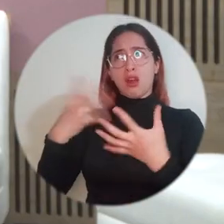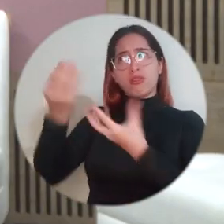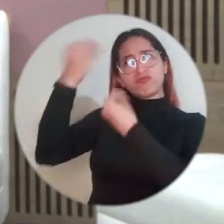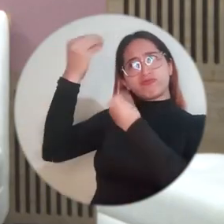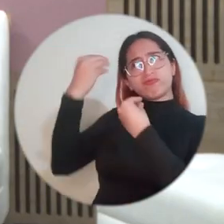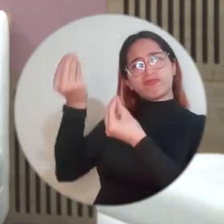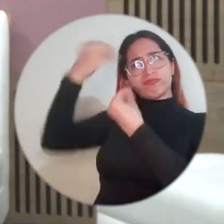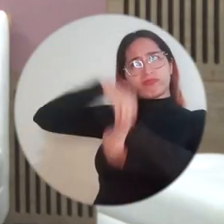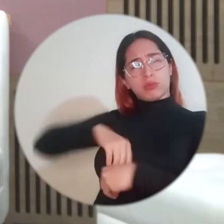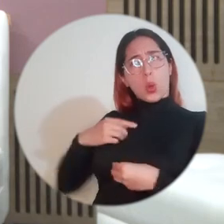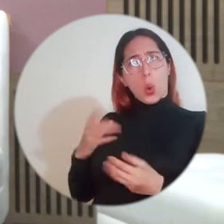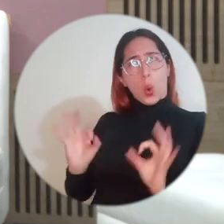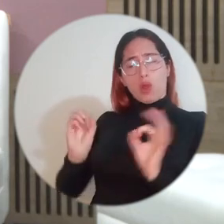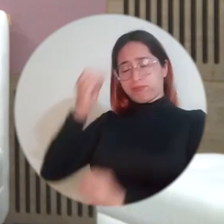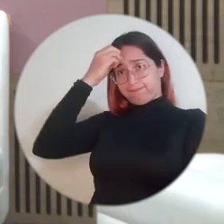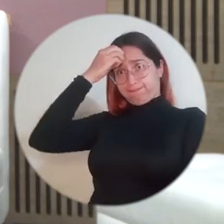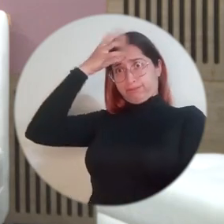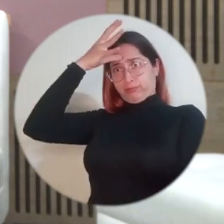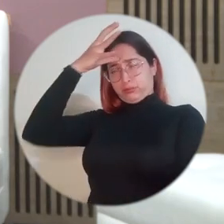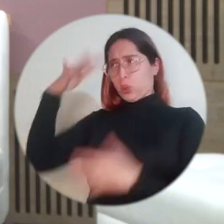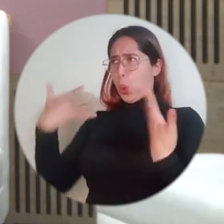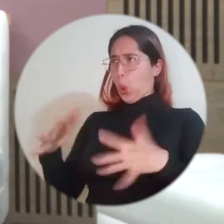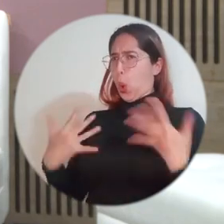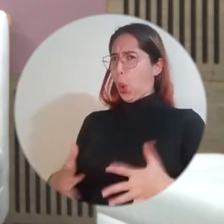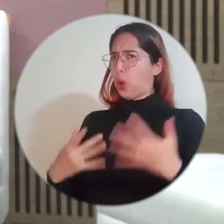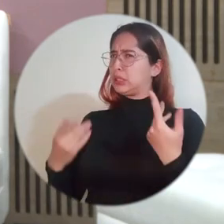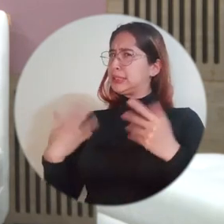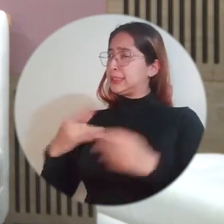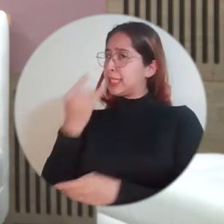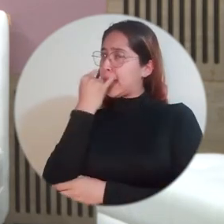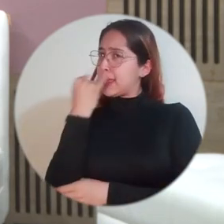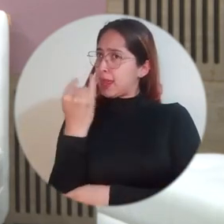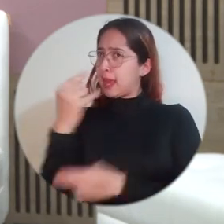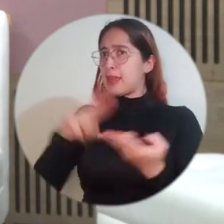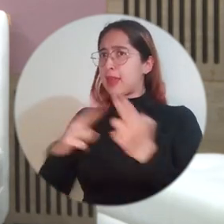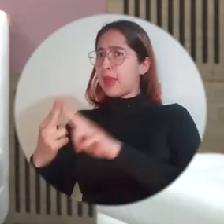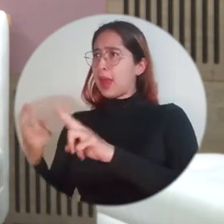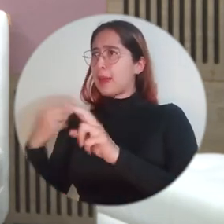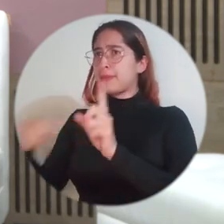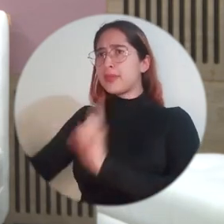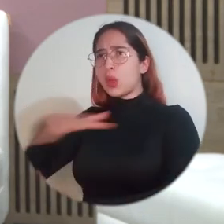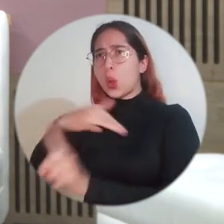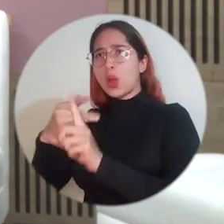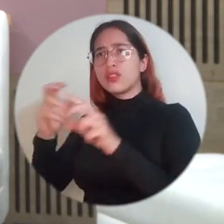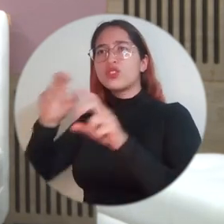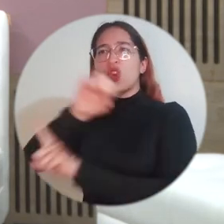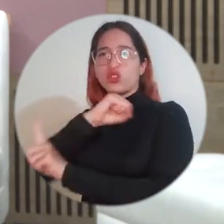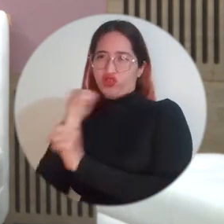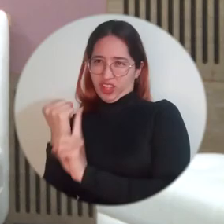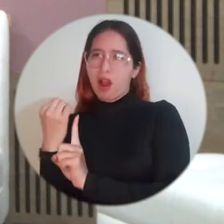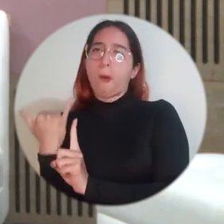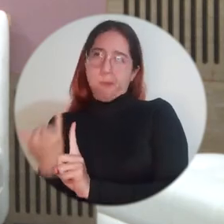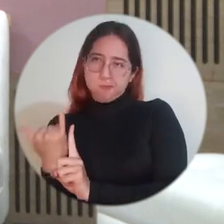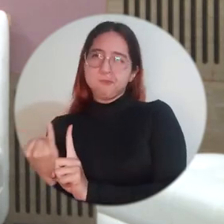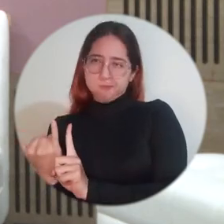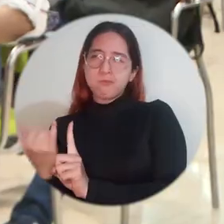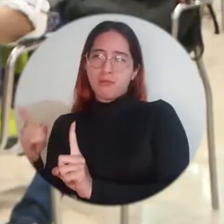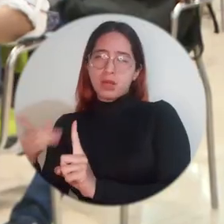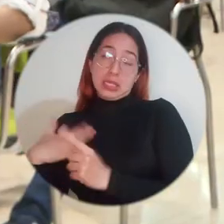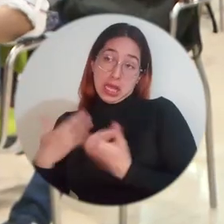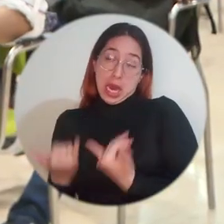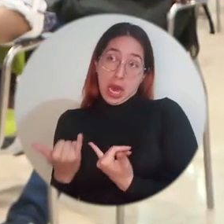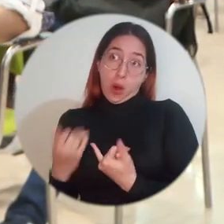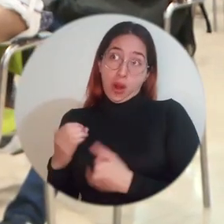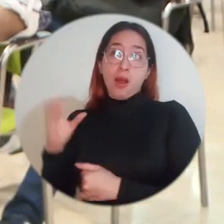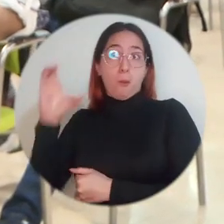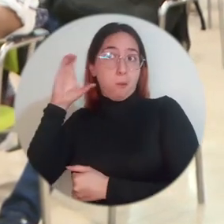educativa. Adquirimos conocimientos de acuerdo al marco social, el